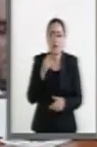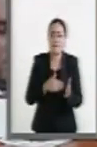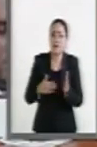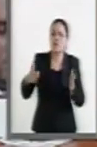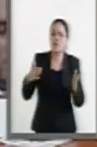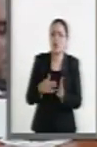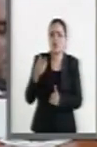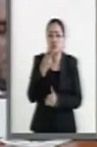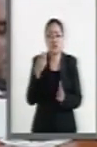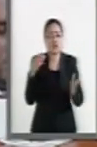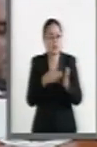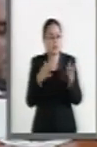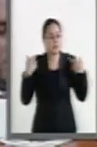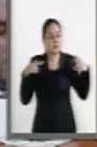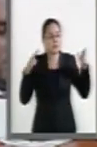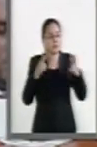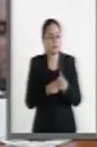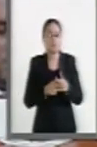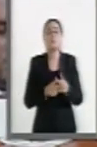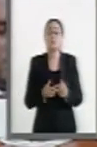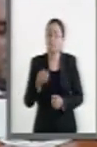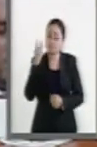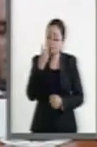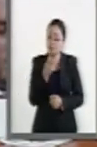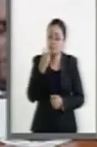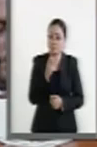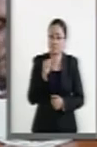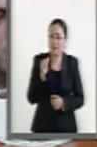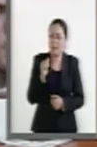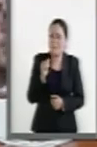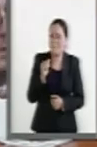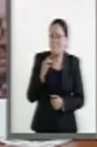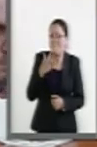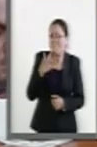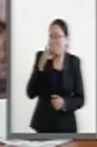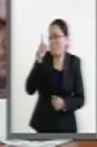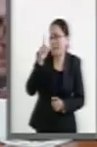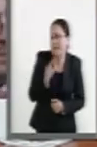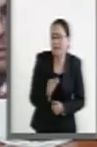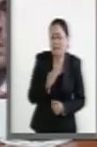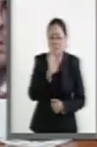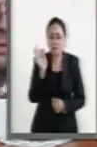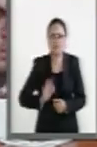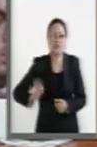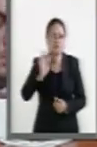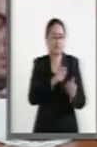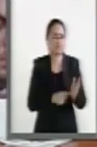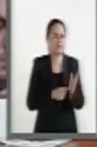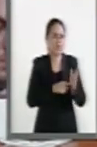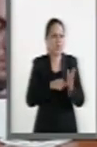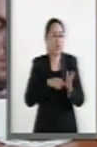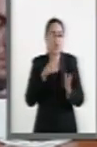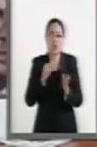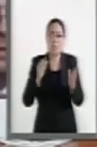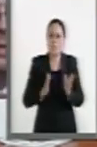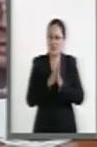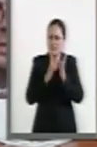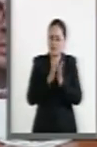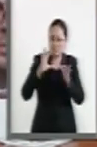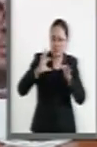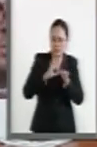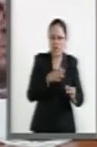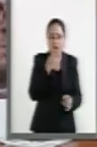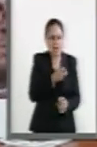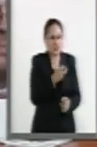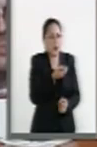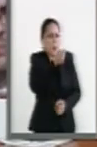maestros de educación básica, es sumamente mínimo el porcentaje que está no participando en el proceso de reforma educativa.